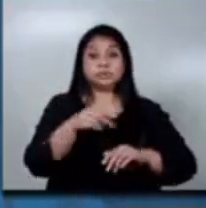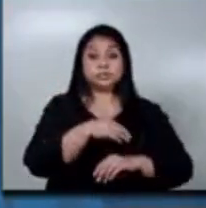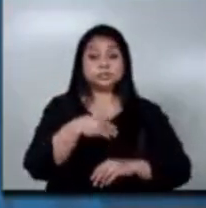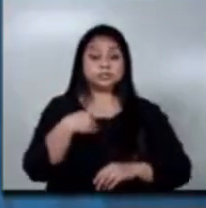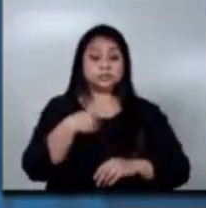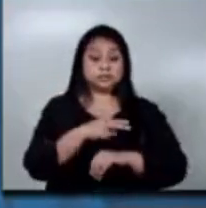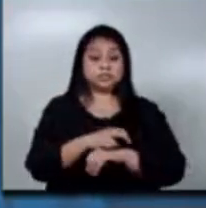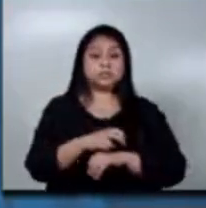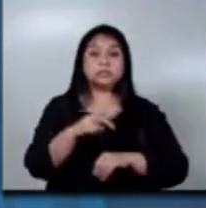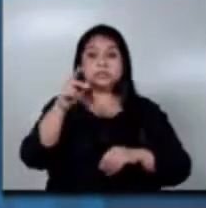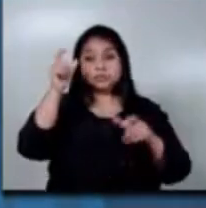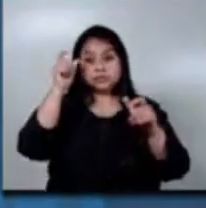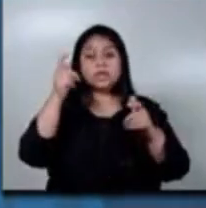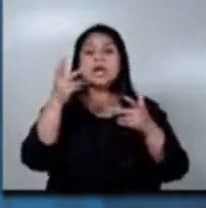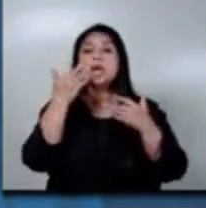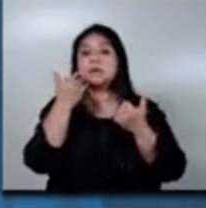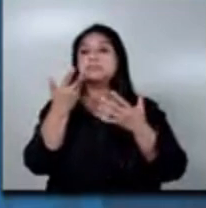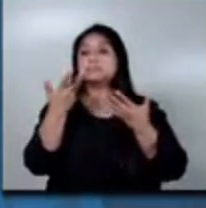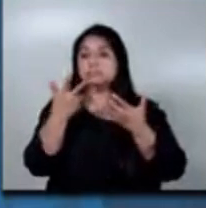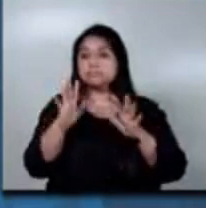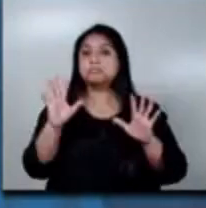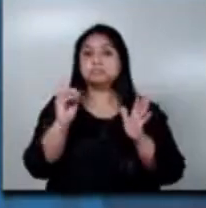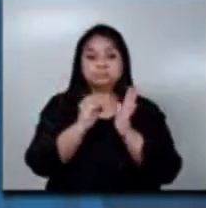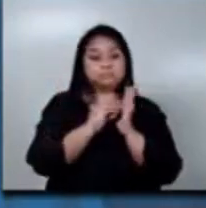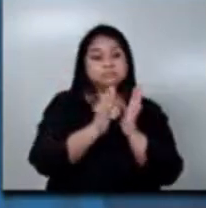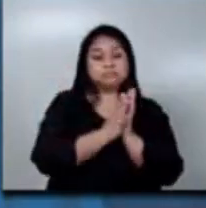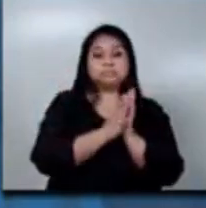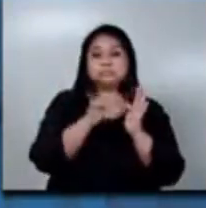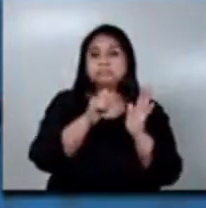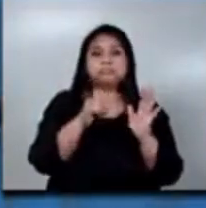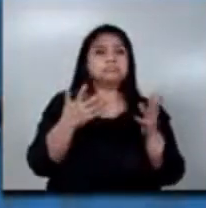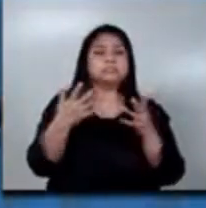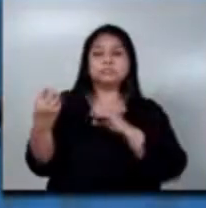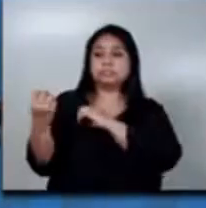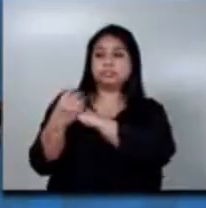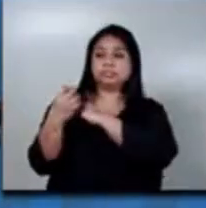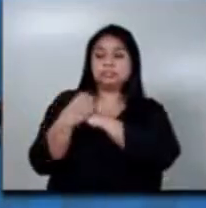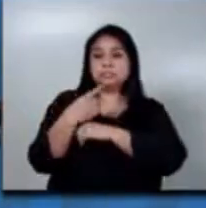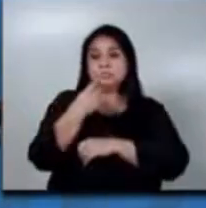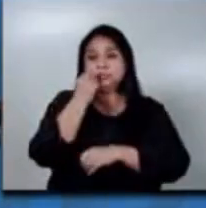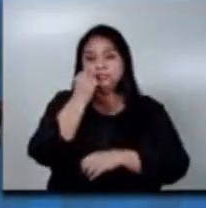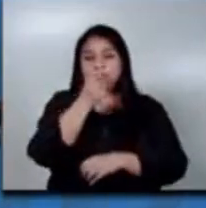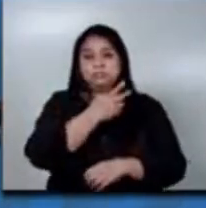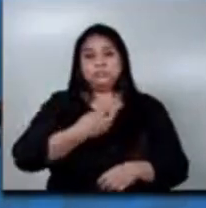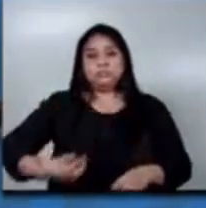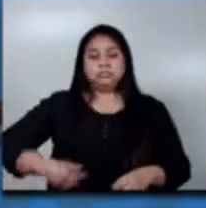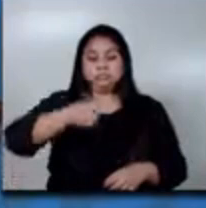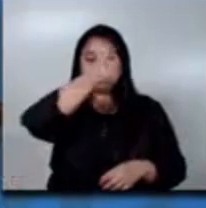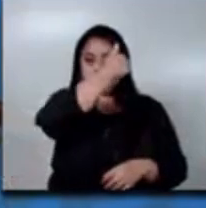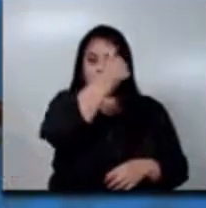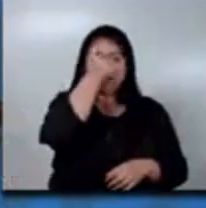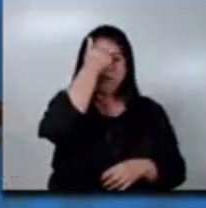Ganadería y Alimentación ha implementado bajo las directrices del señor presidente Alejandro Yamatey, que busca